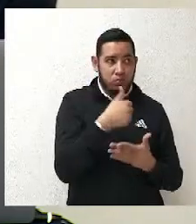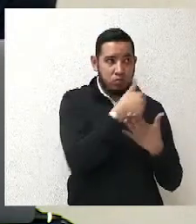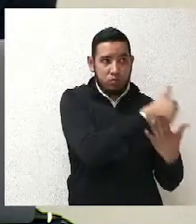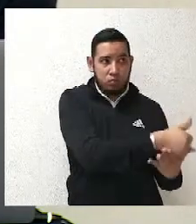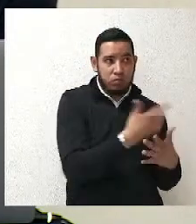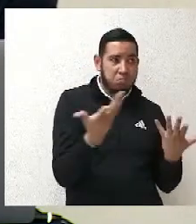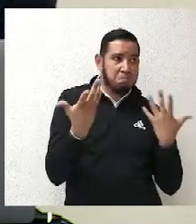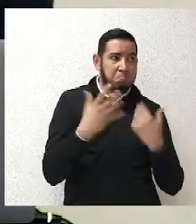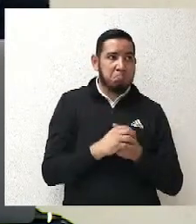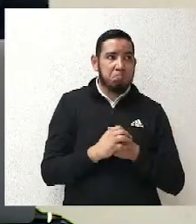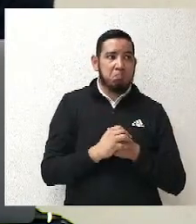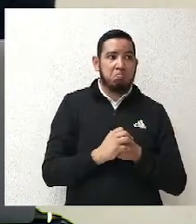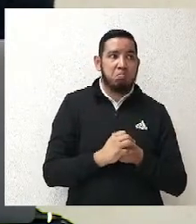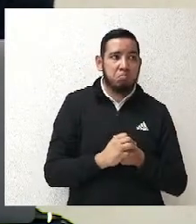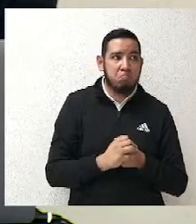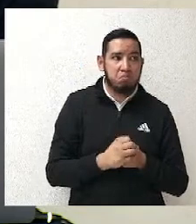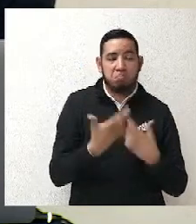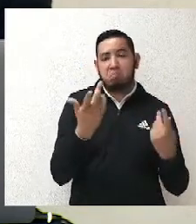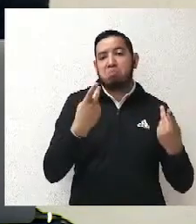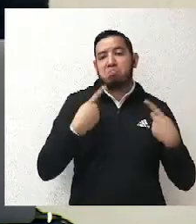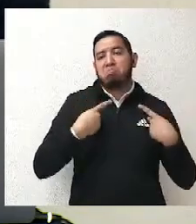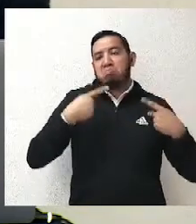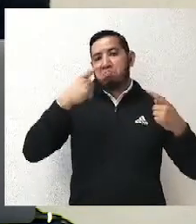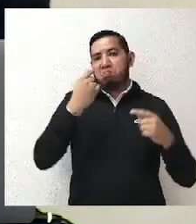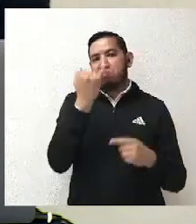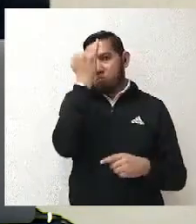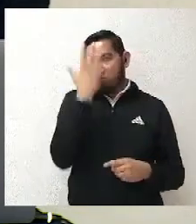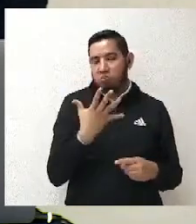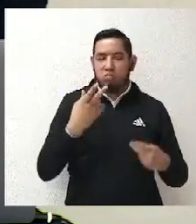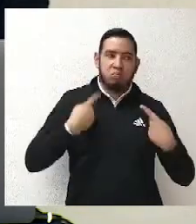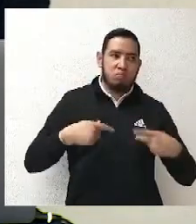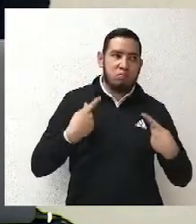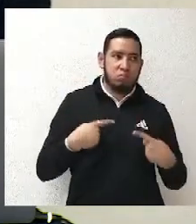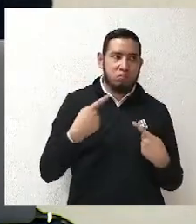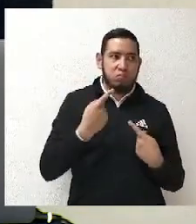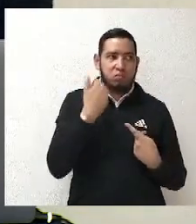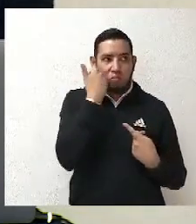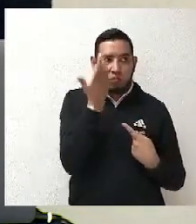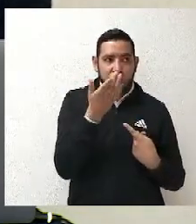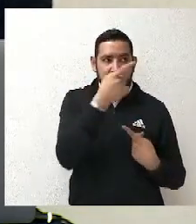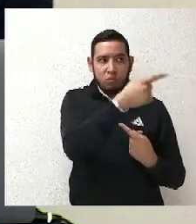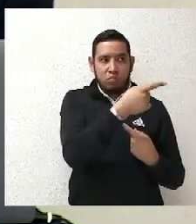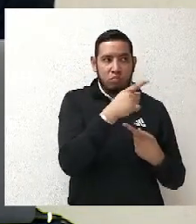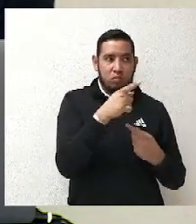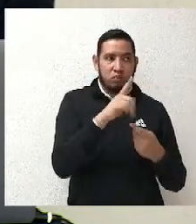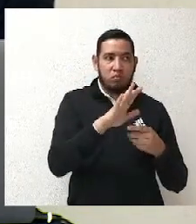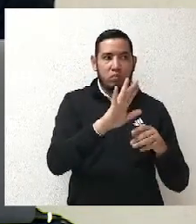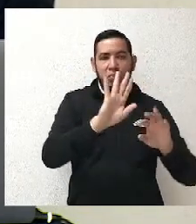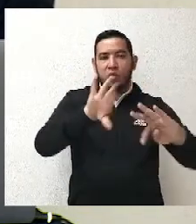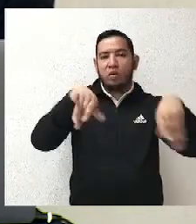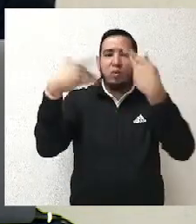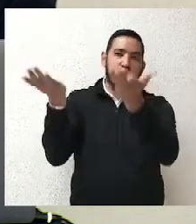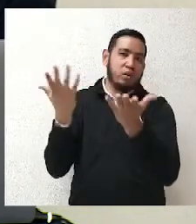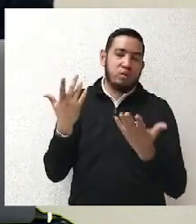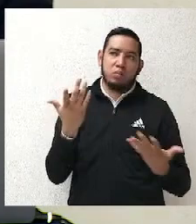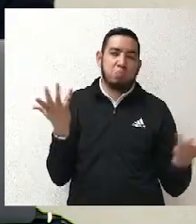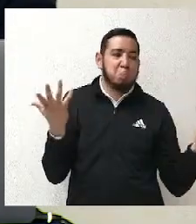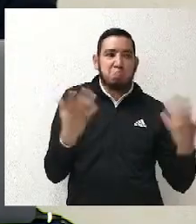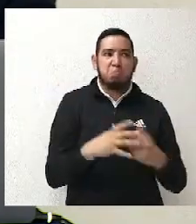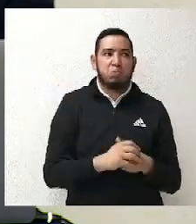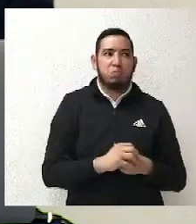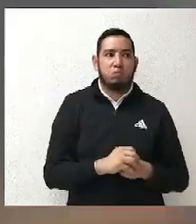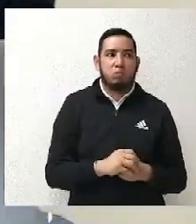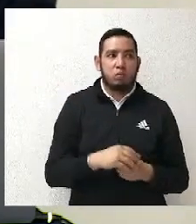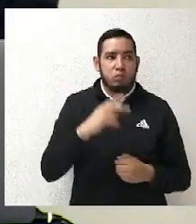de los perfiles que querían participar, pero en realidad estaba fuera de la convocatoria. la